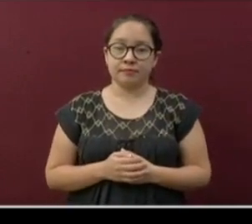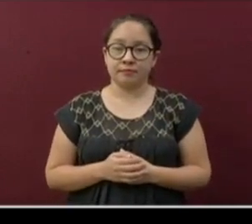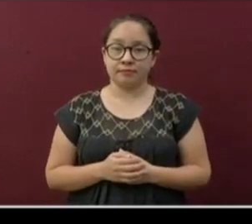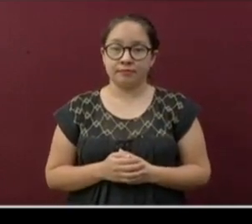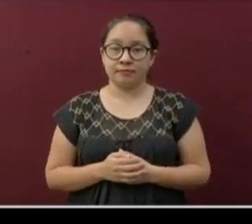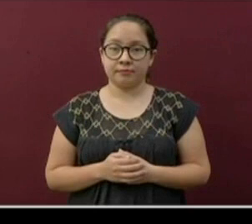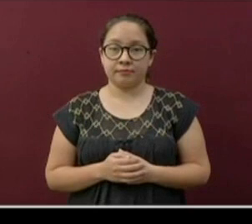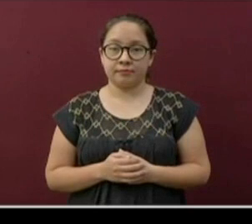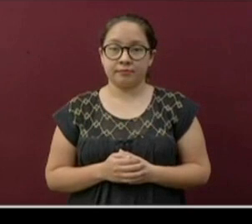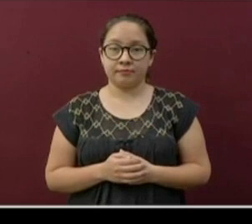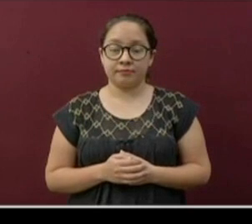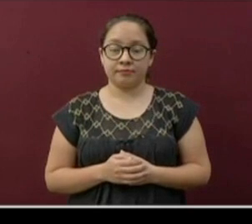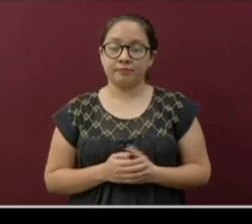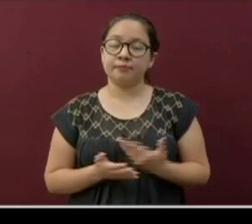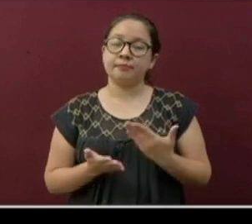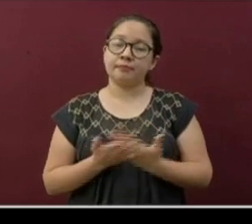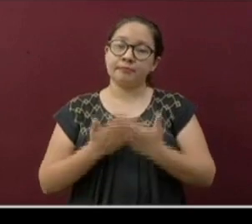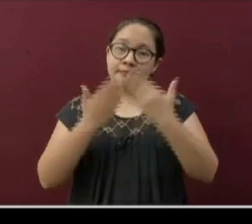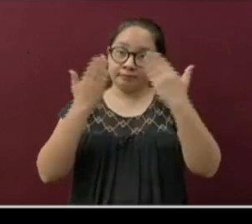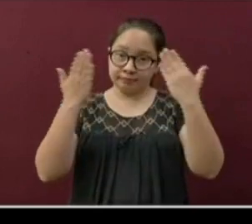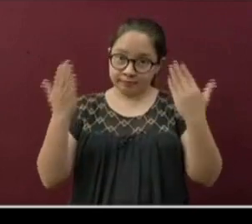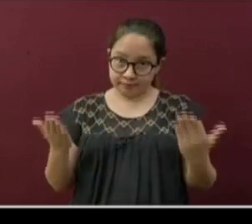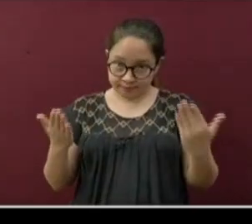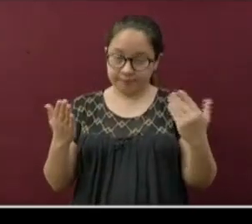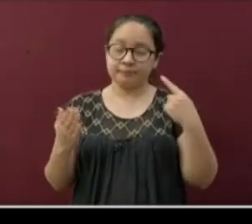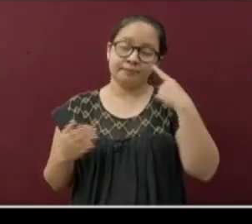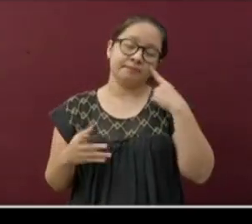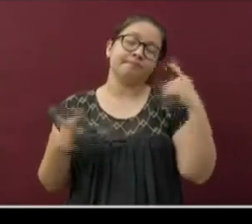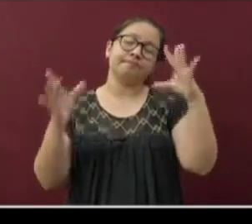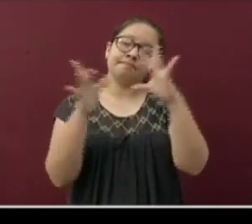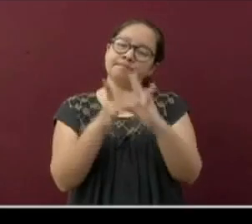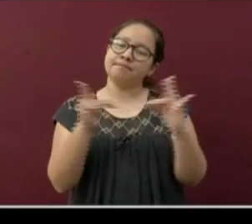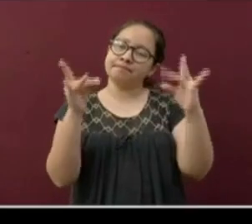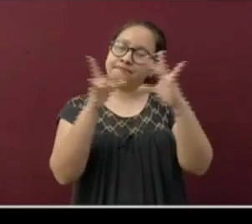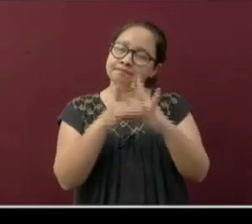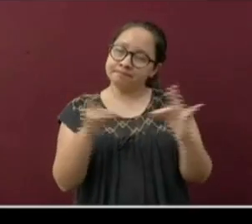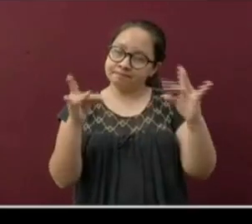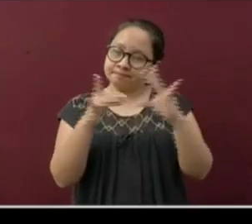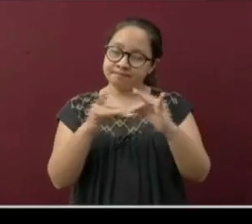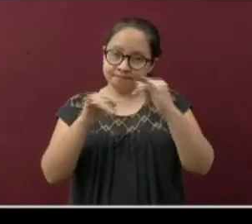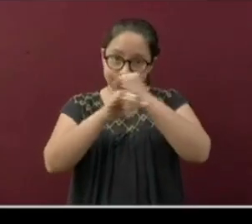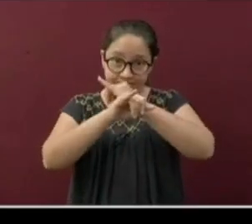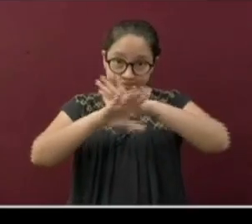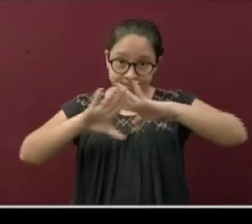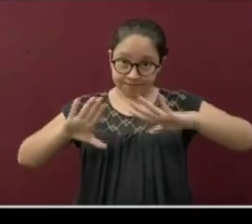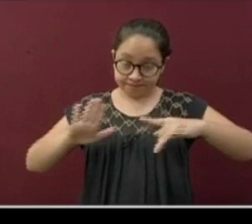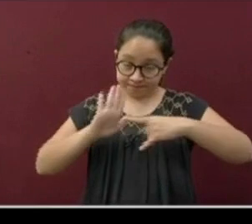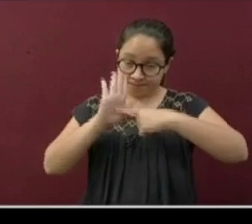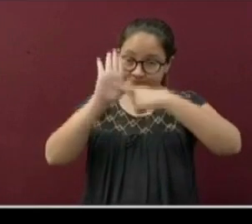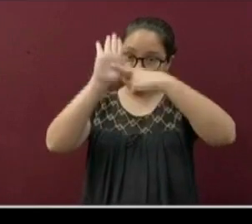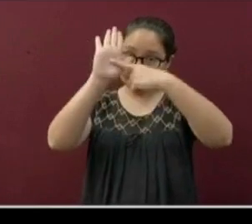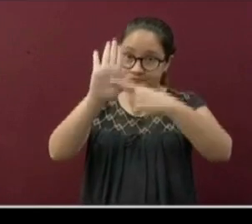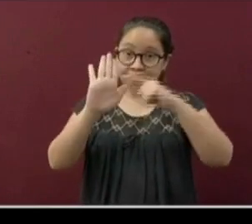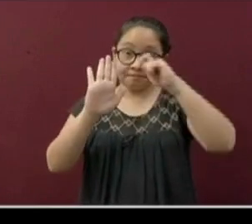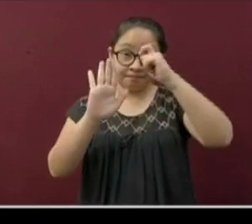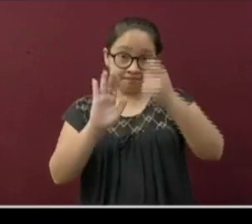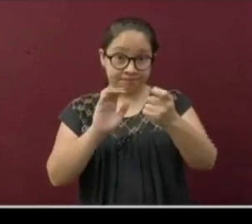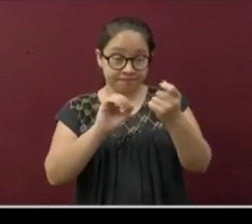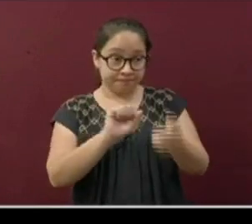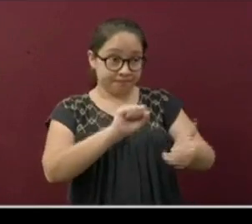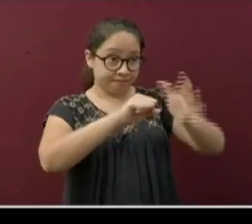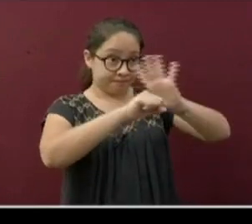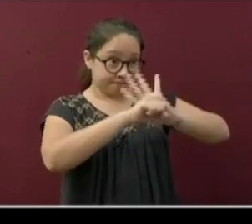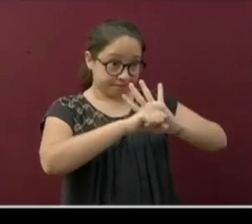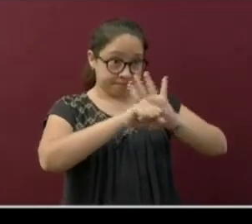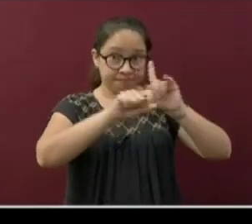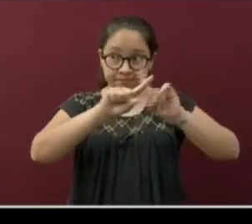A continuación, les muestro este análisis sobre la coexistencia de COVID-19 y algunos